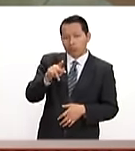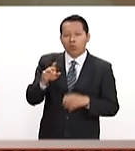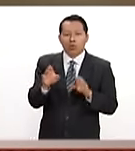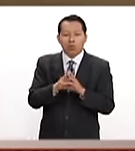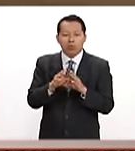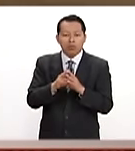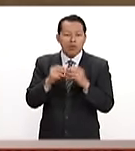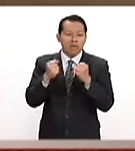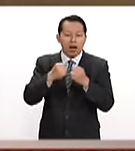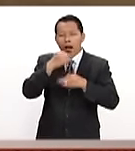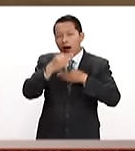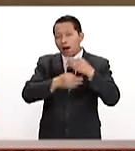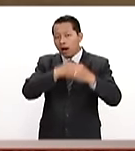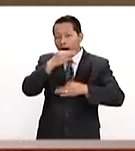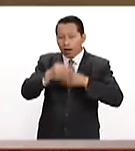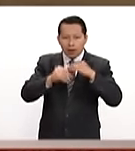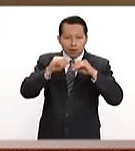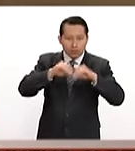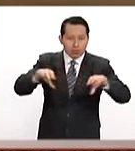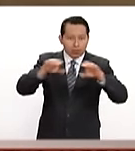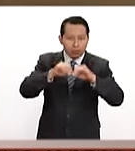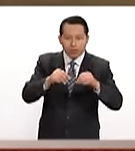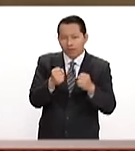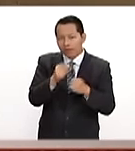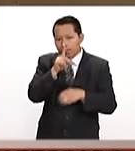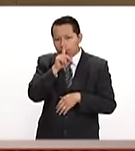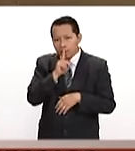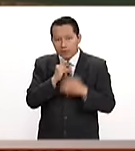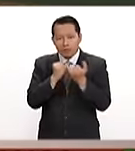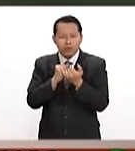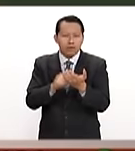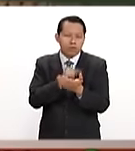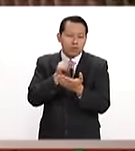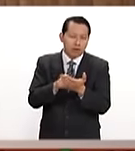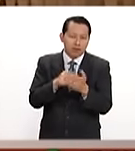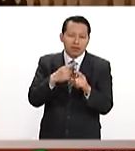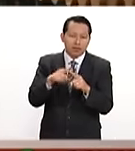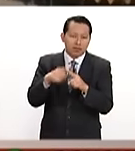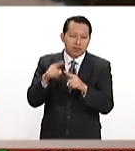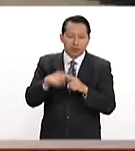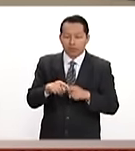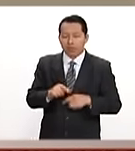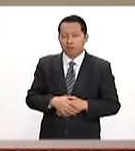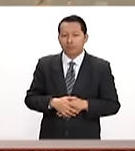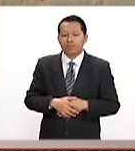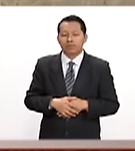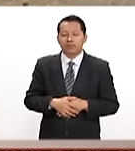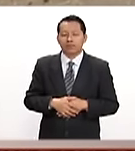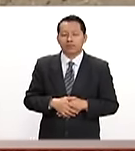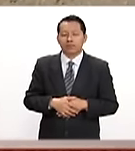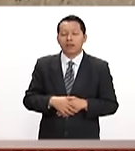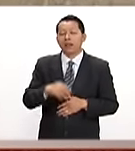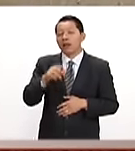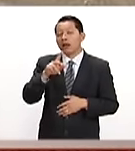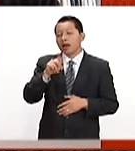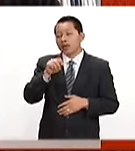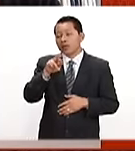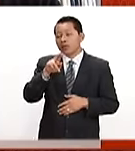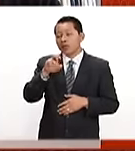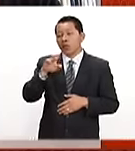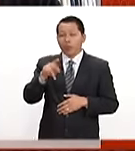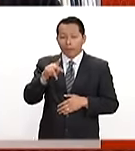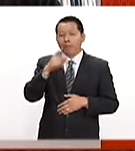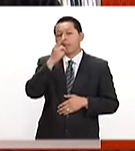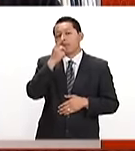propaganda, bastantes mentiras y muchos lugares comunes también, Pati. Decía Donald Trump que justamente